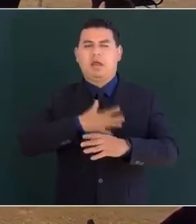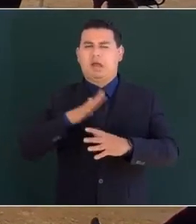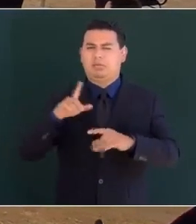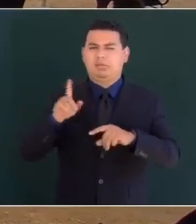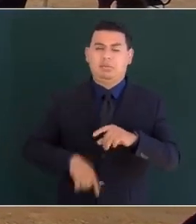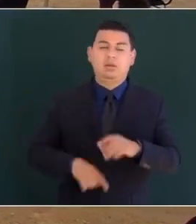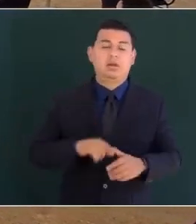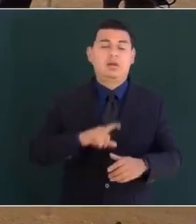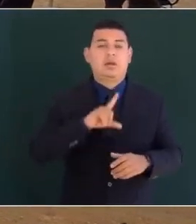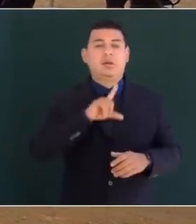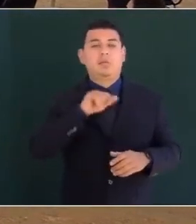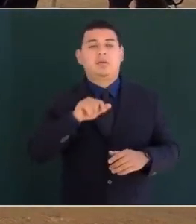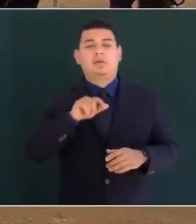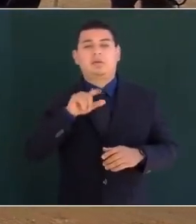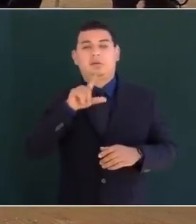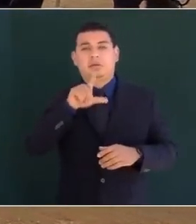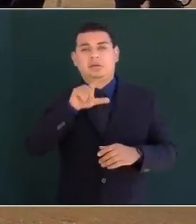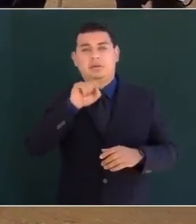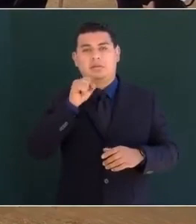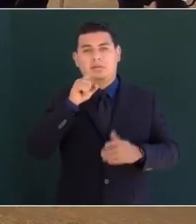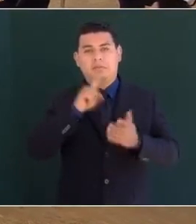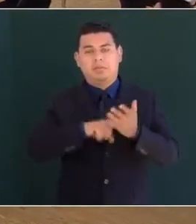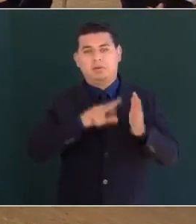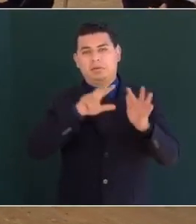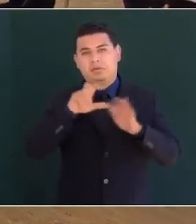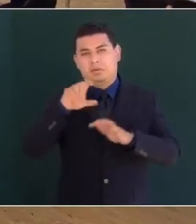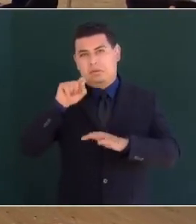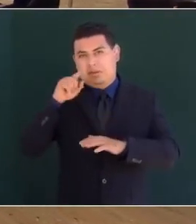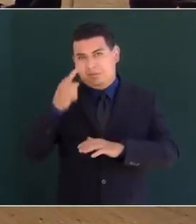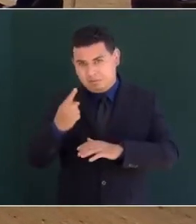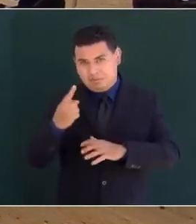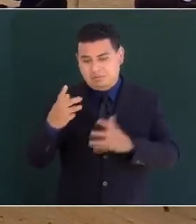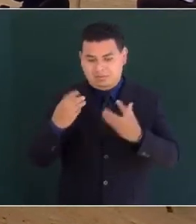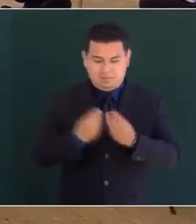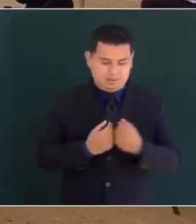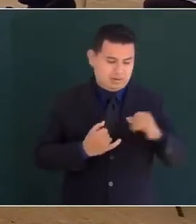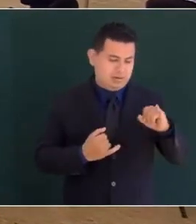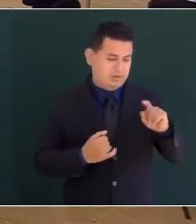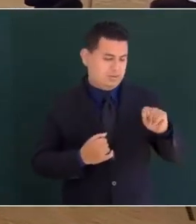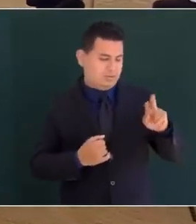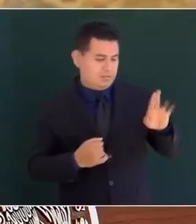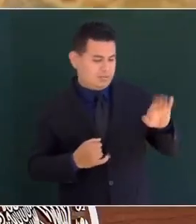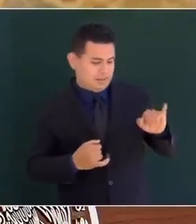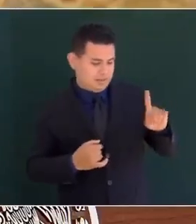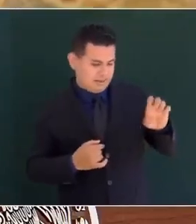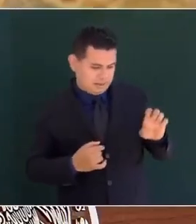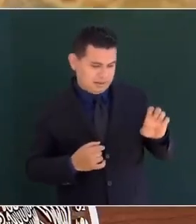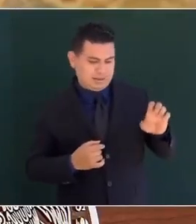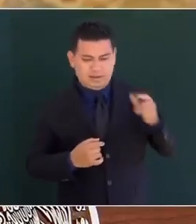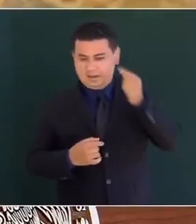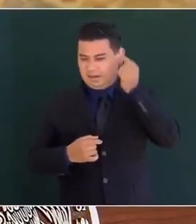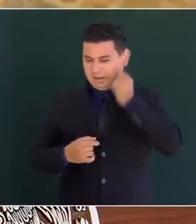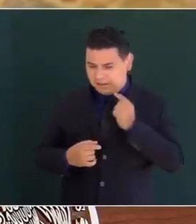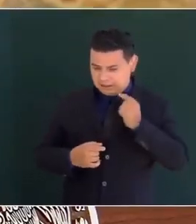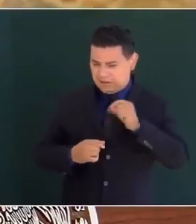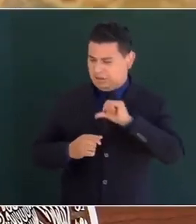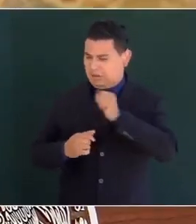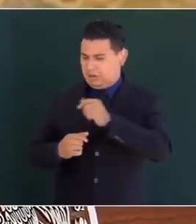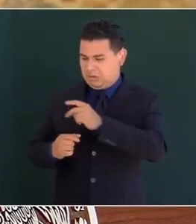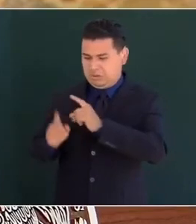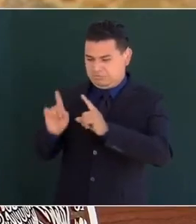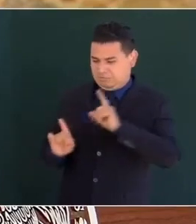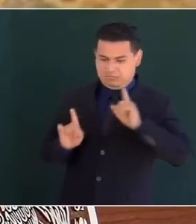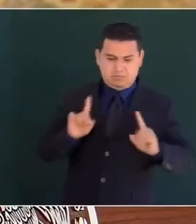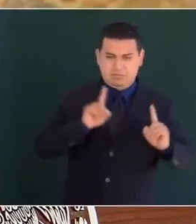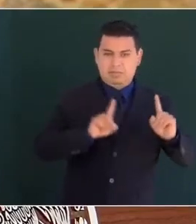Iturbide acompañado por Vicente Guerrero y otros insurgentes entró triunfante